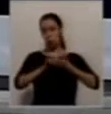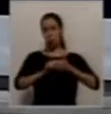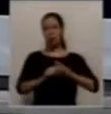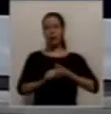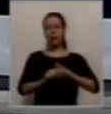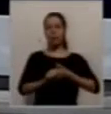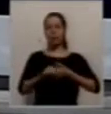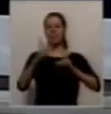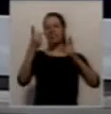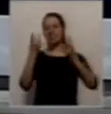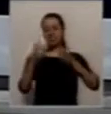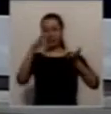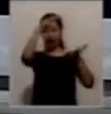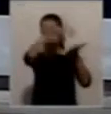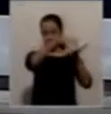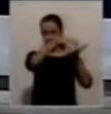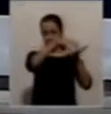y bueno,